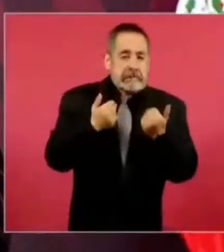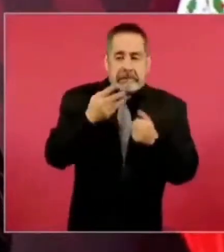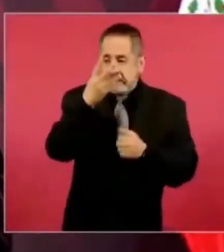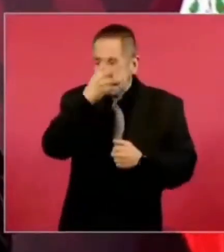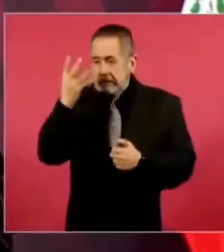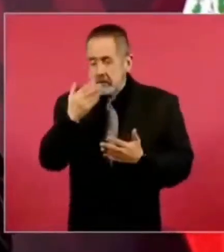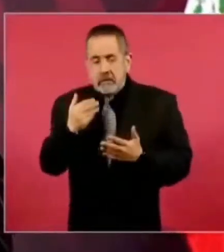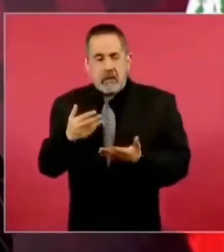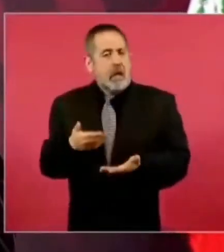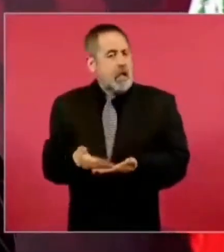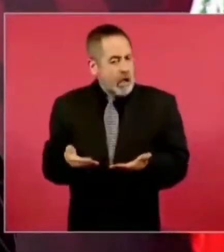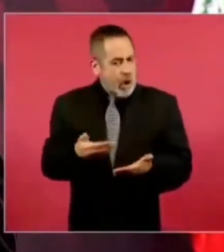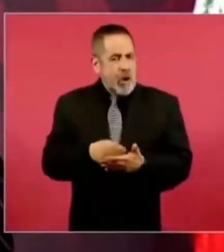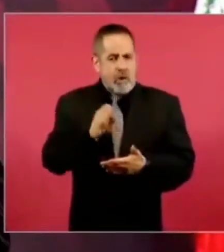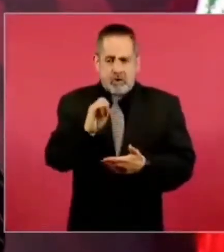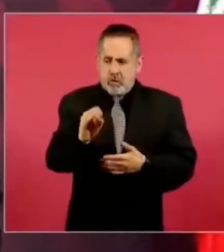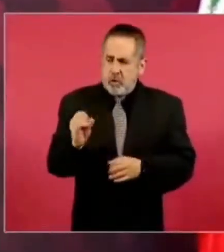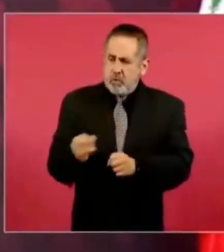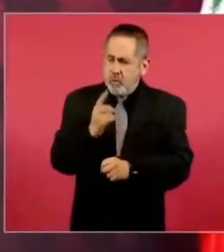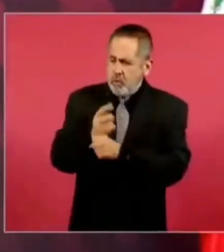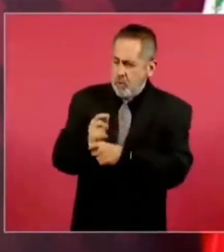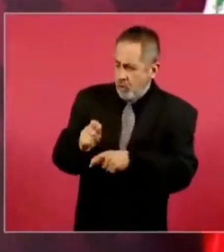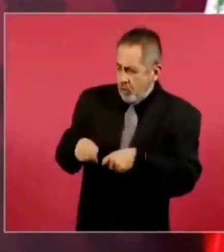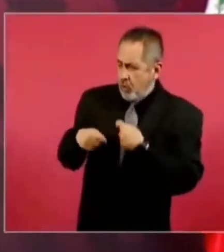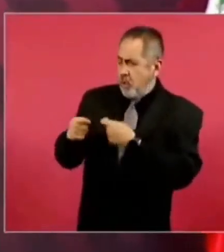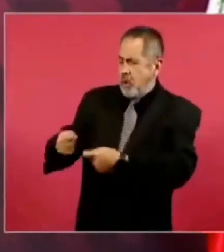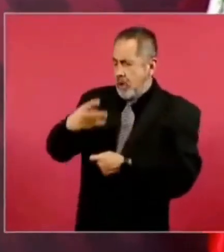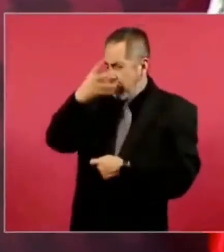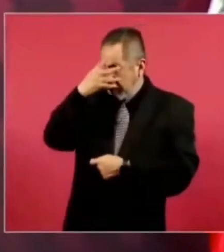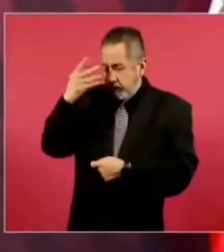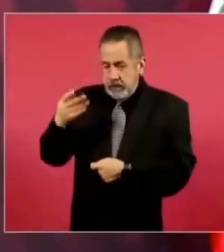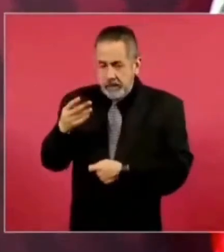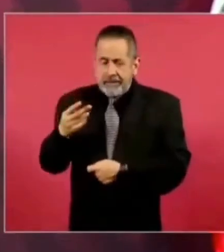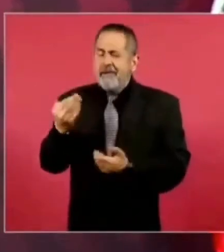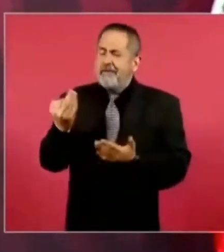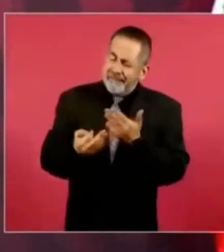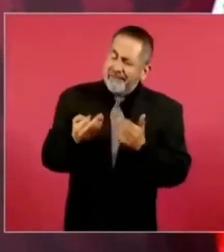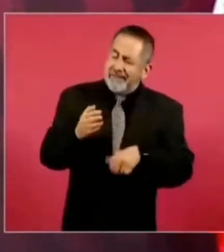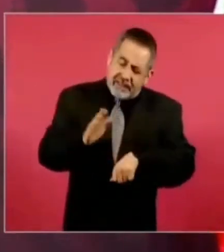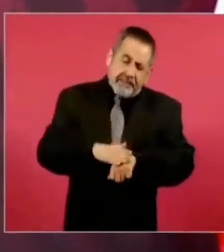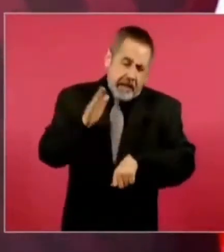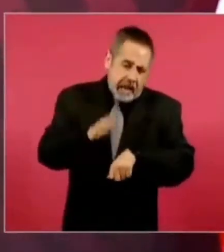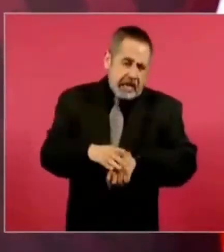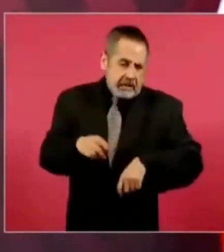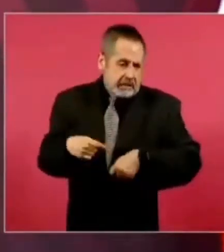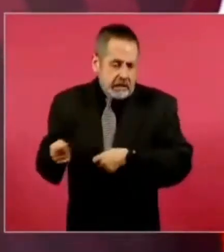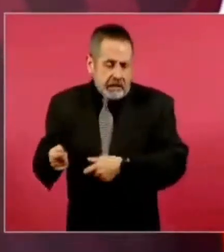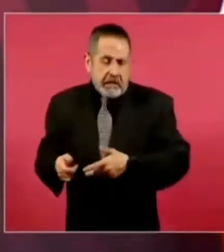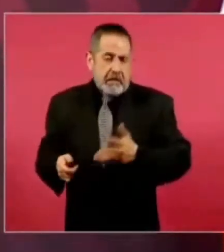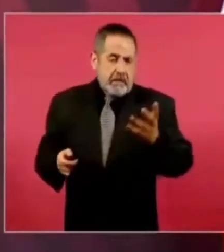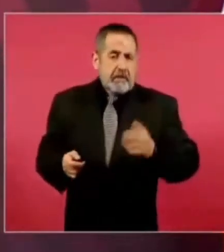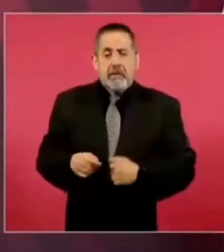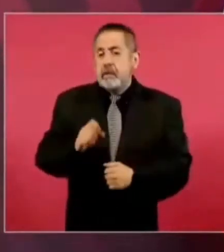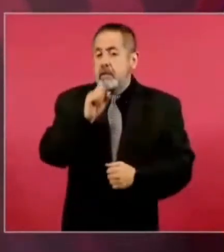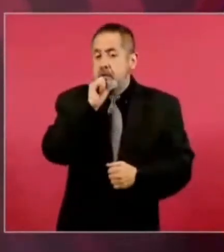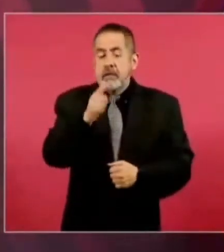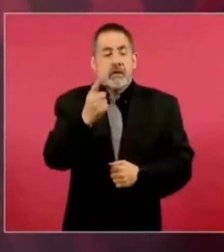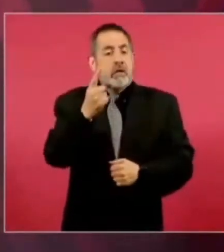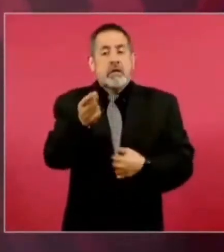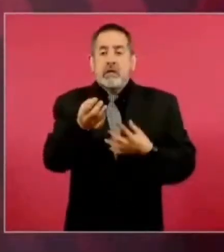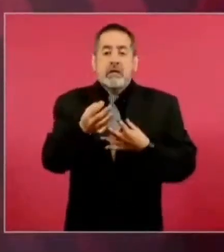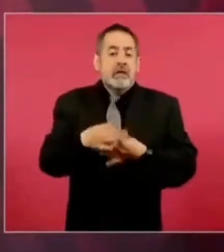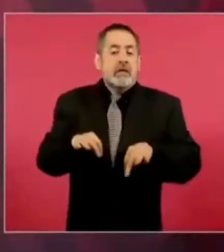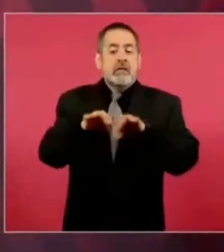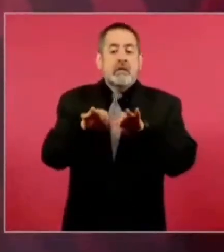Ahora hay esa posibilidad, pero hace falta más y también es muy importante